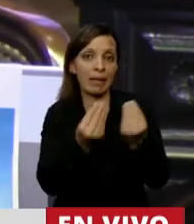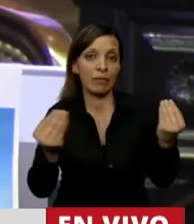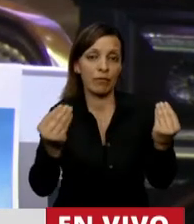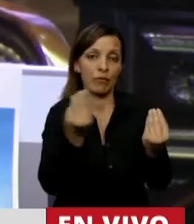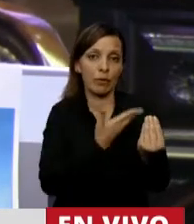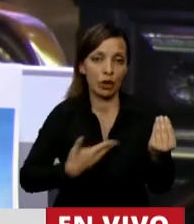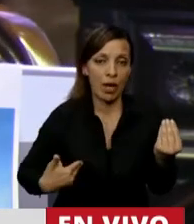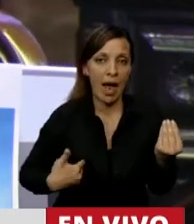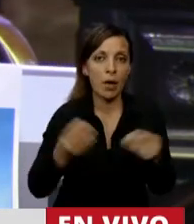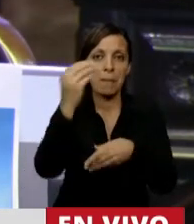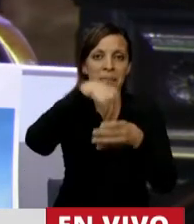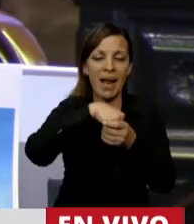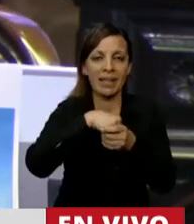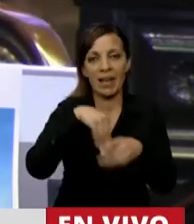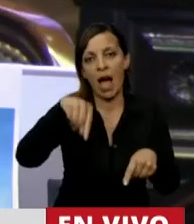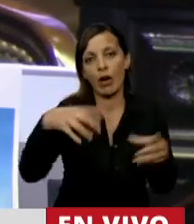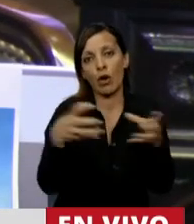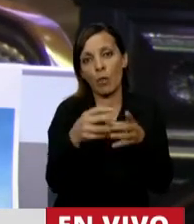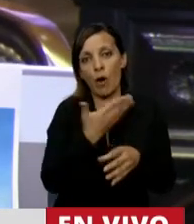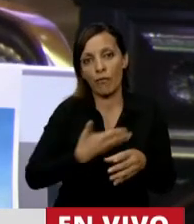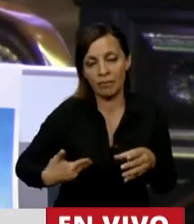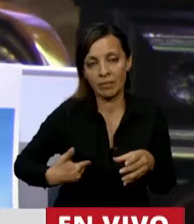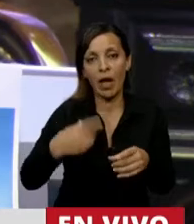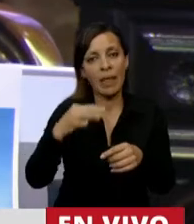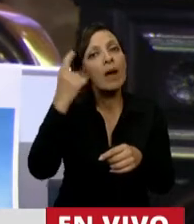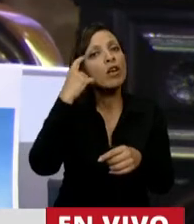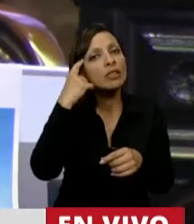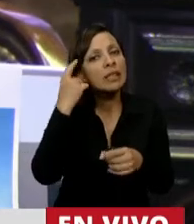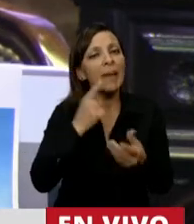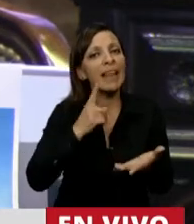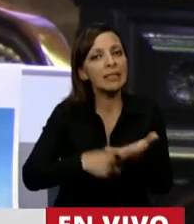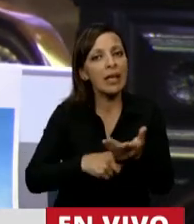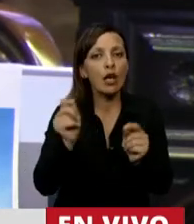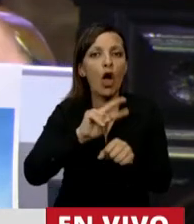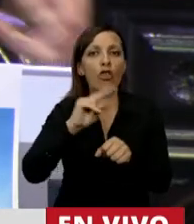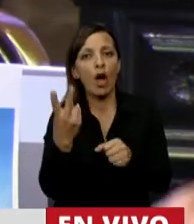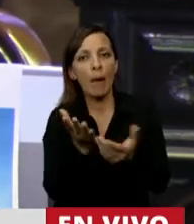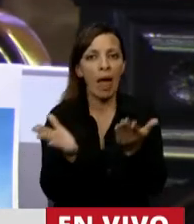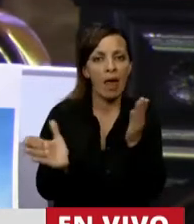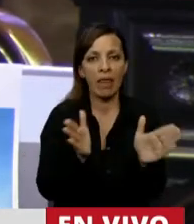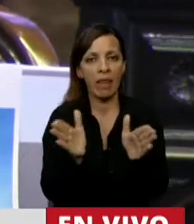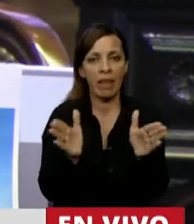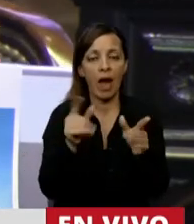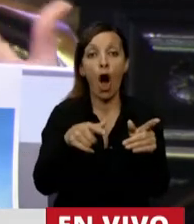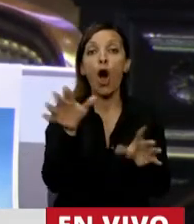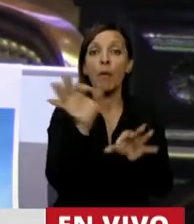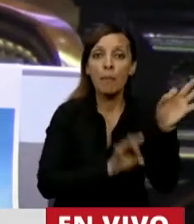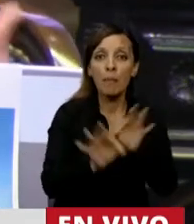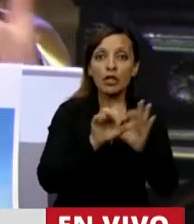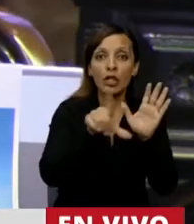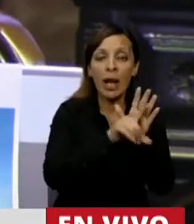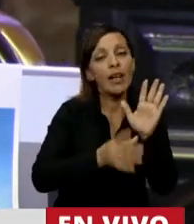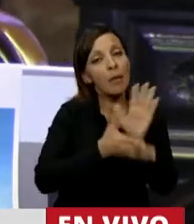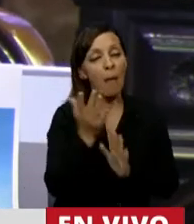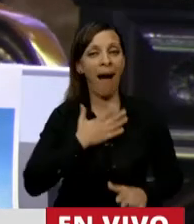funcionarios que son parte del actual oficialismo, tengan esa conciencia a la hora de tomar decisiones y que no tengamos una doble vara, que tengamos hoy este proyecto de ley, que nos vayamos